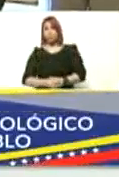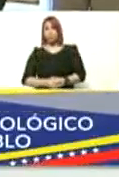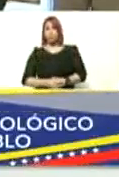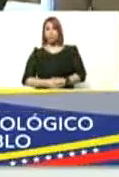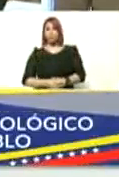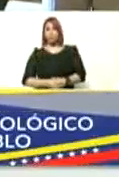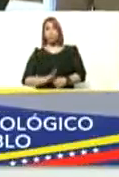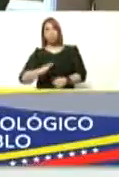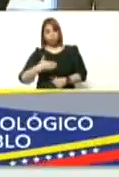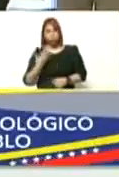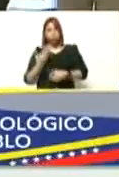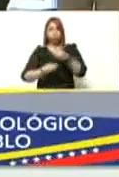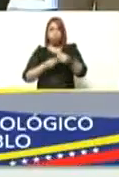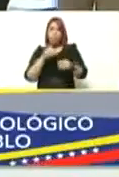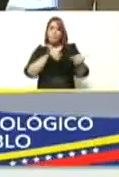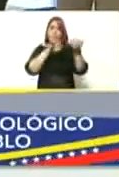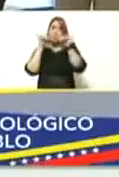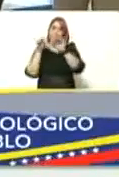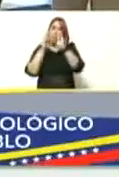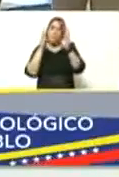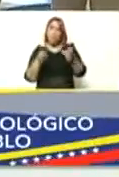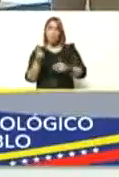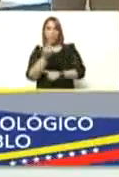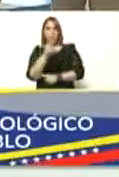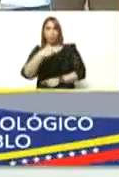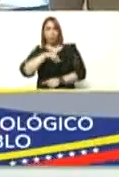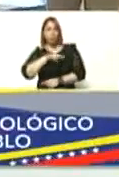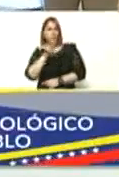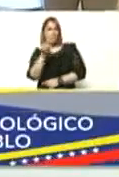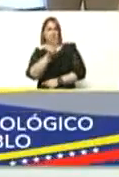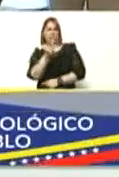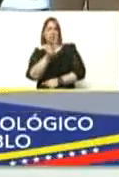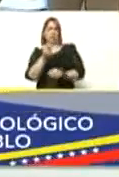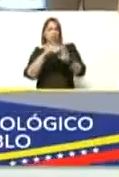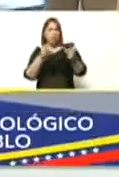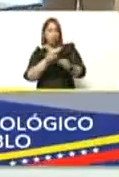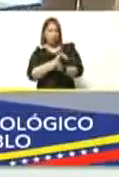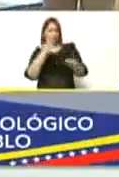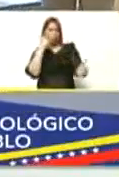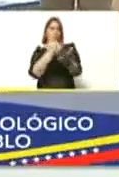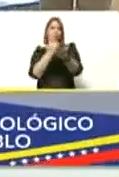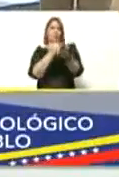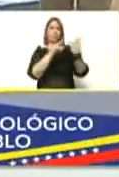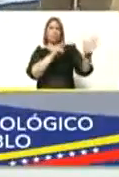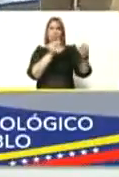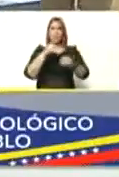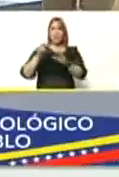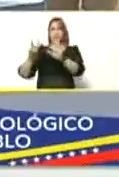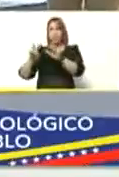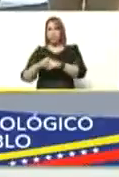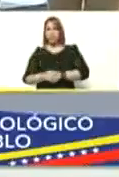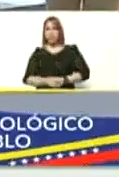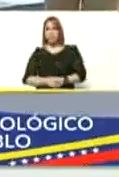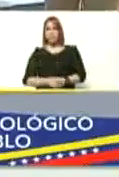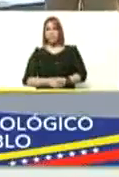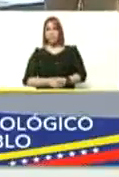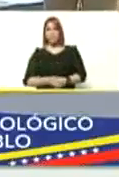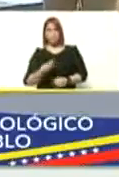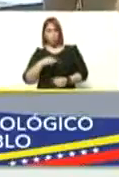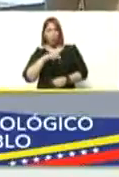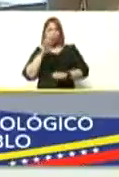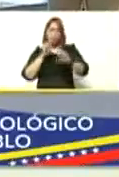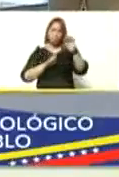se pudiera aplicar el método venezolano nuestro método que ya está comprobado del 7 más 7 eso lo estamos